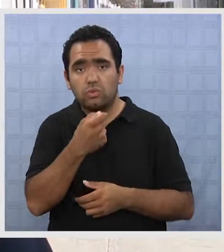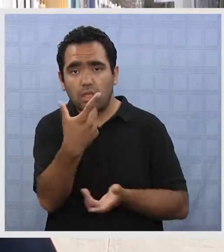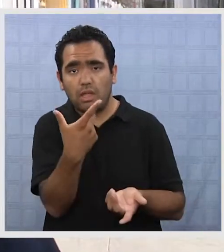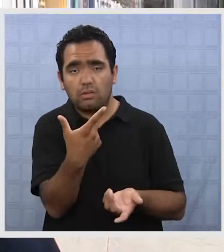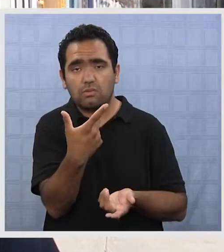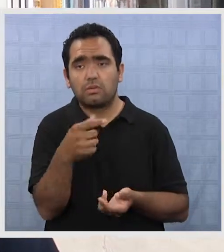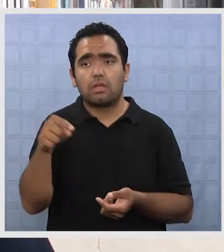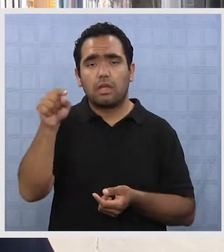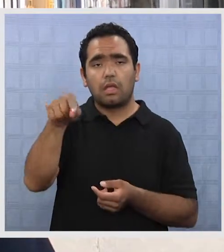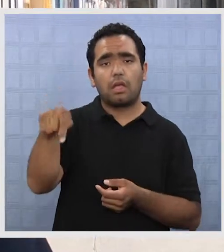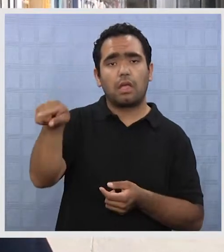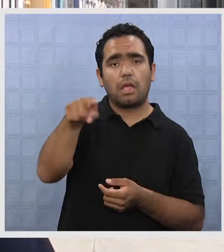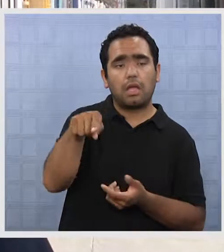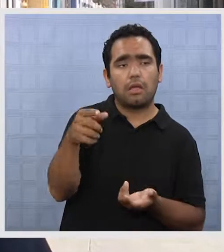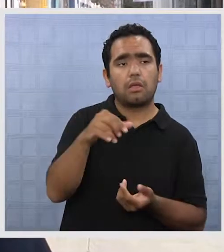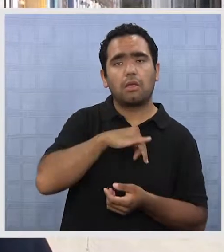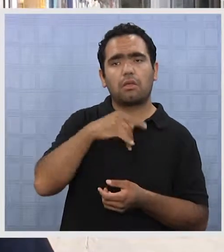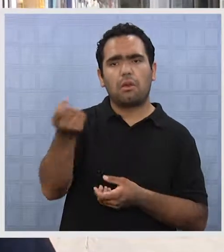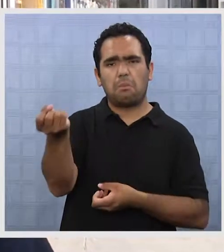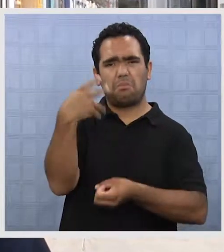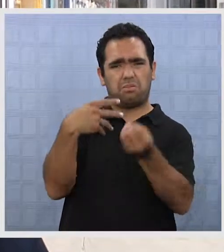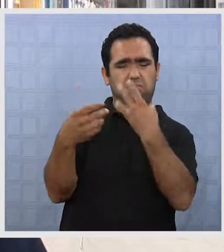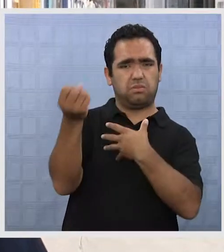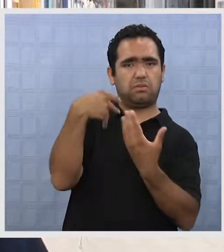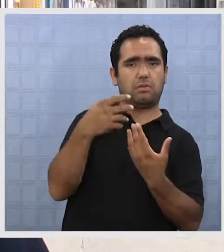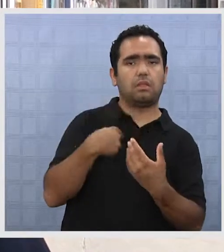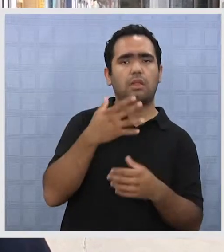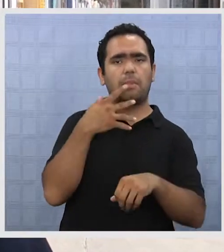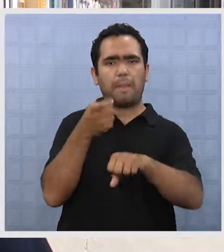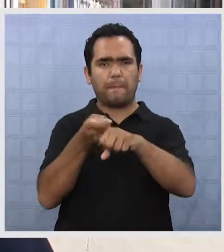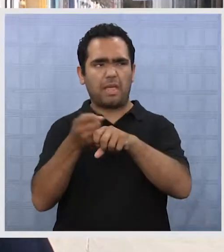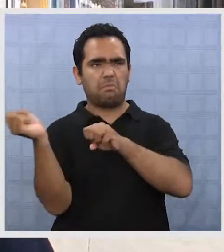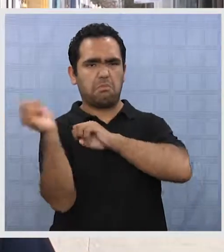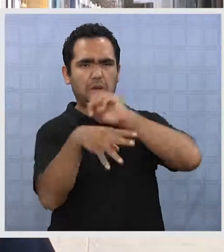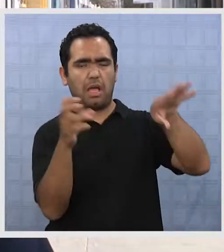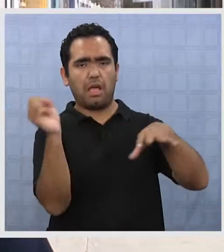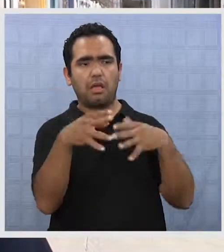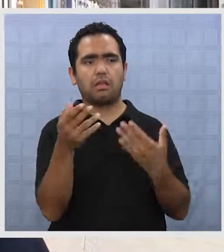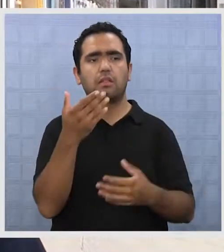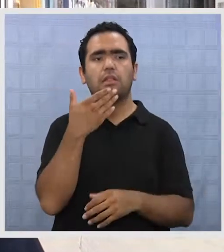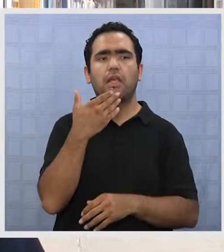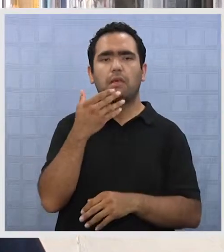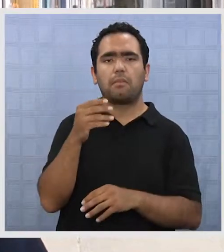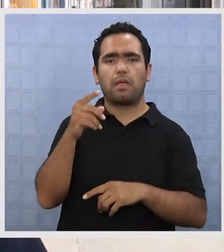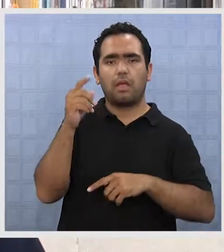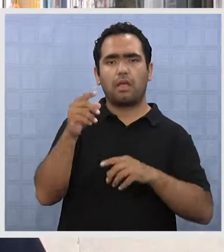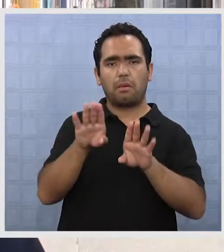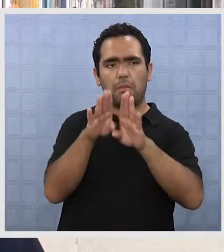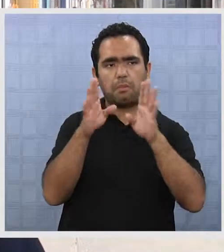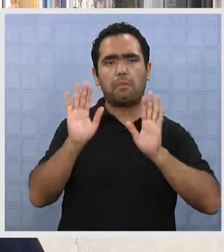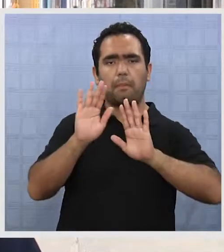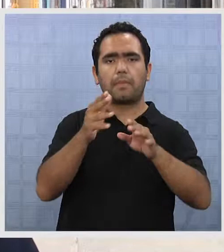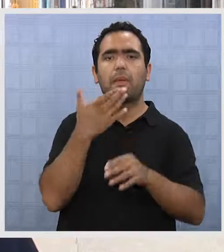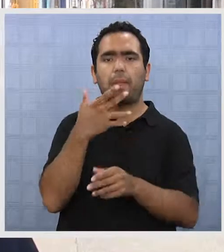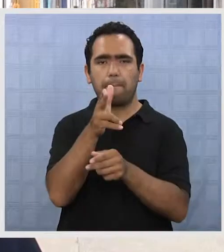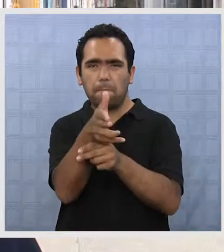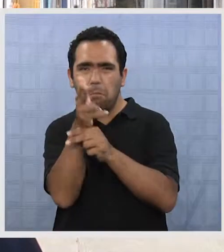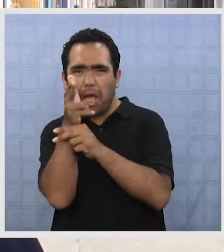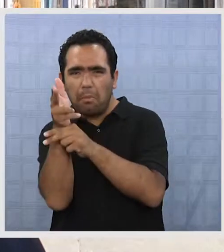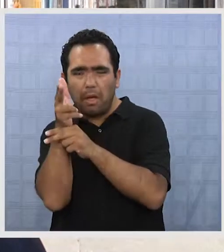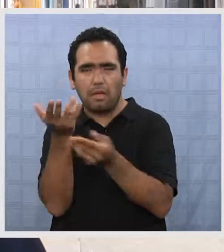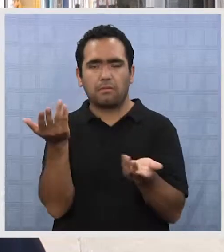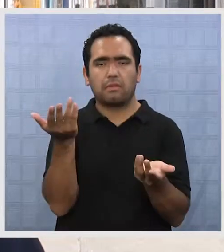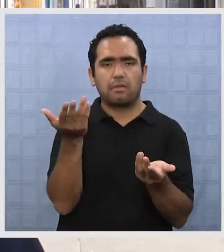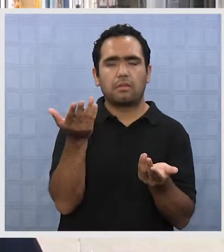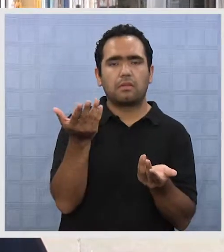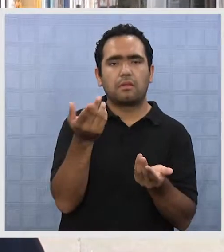nosotros denunciamos este tipo de hechos vamos a ser apedreados, andan tirando postones, andan con pistolas con balines